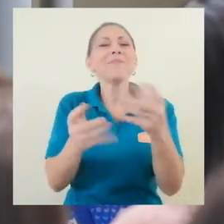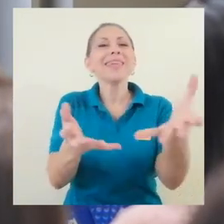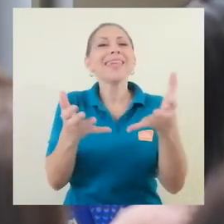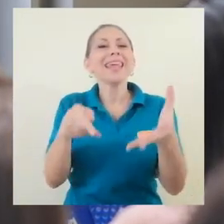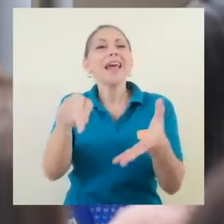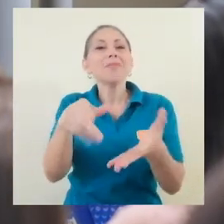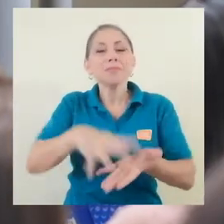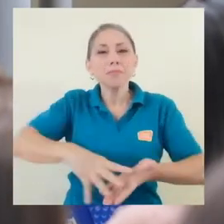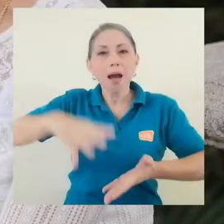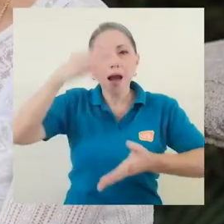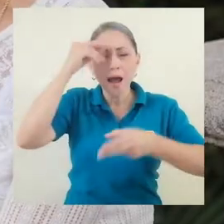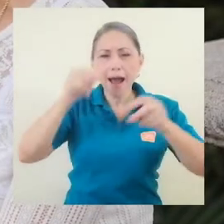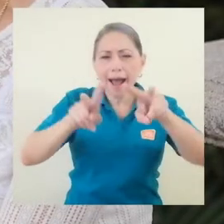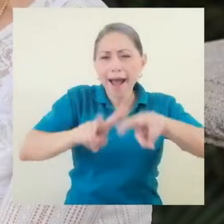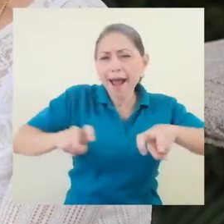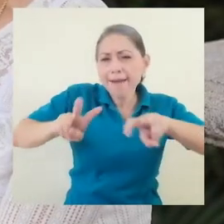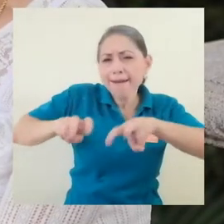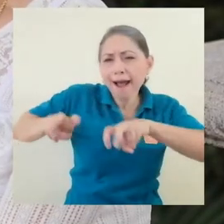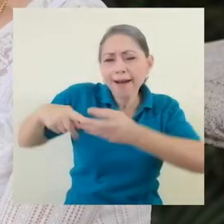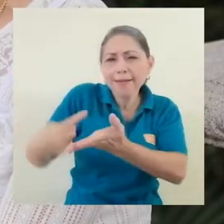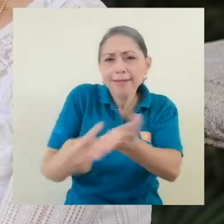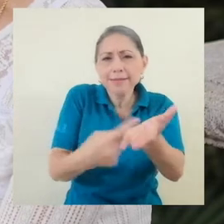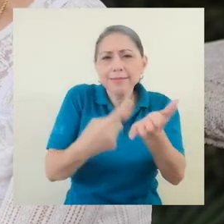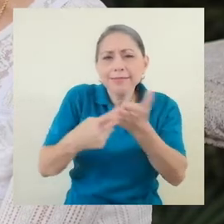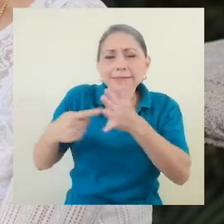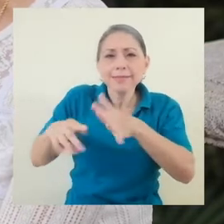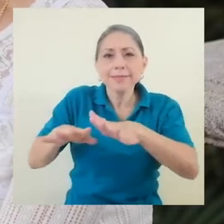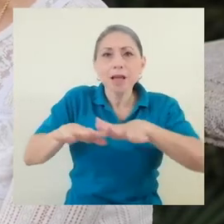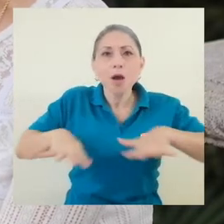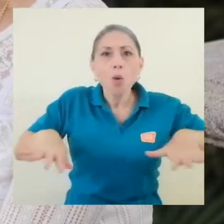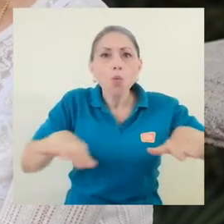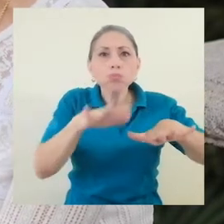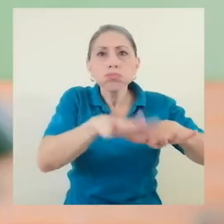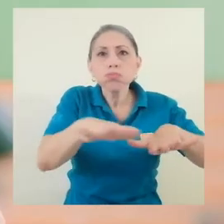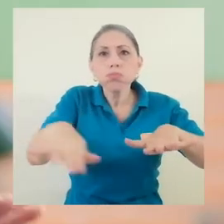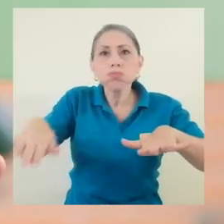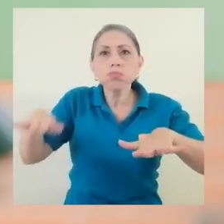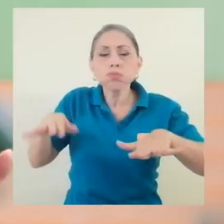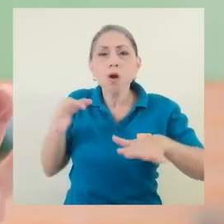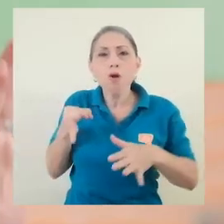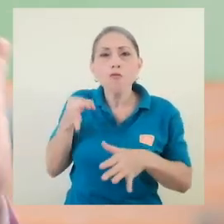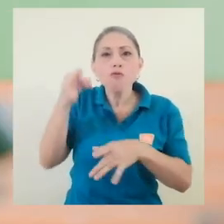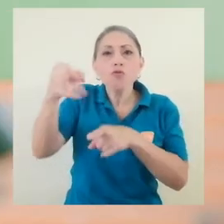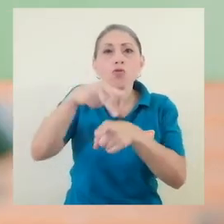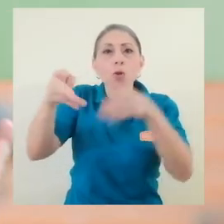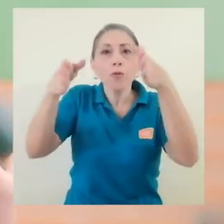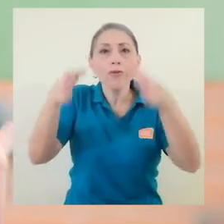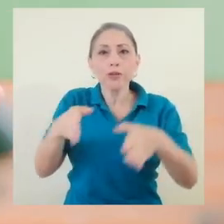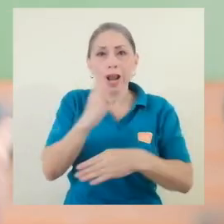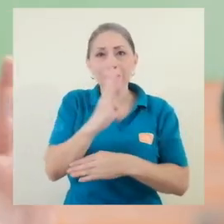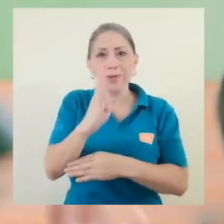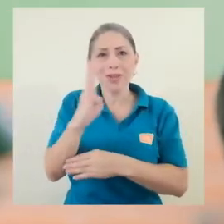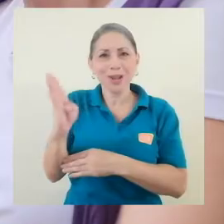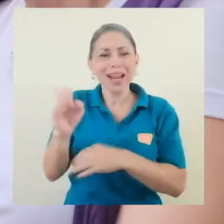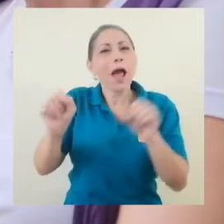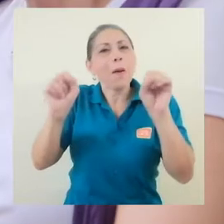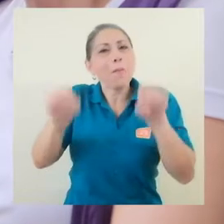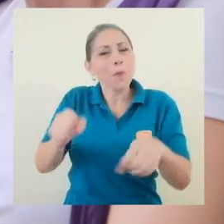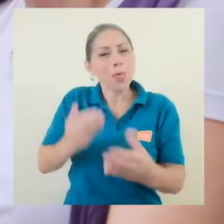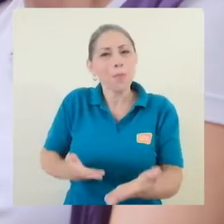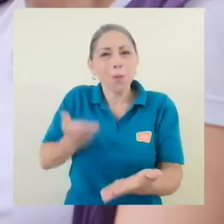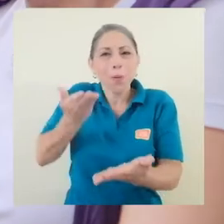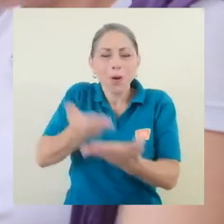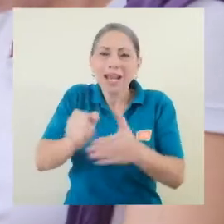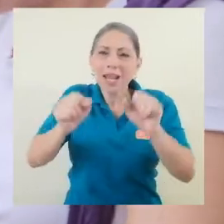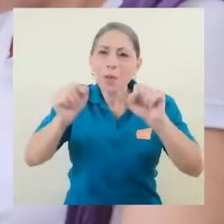aprendizaje y análisis de los muy versátiles espacios desde los cuales el futuro profesional en bibliotecología puede